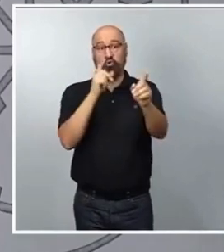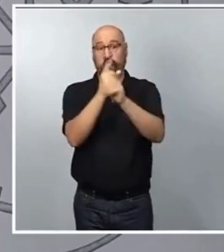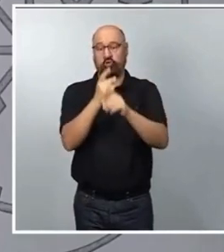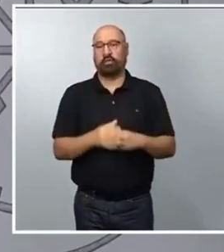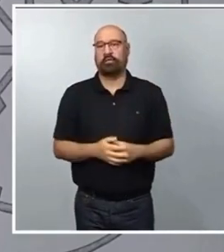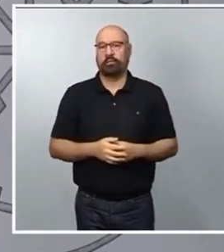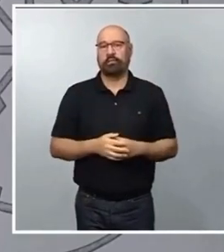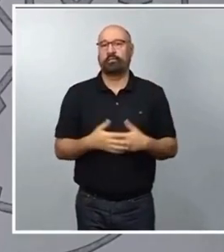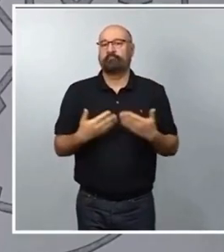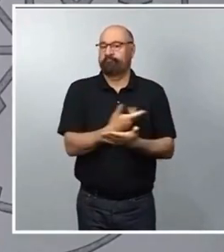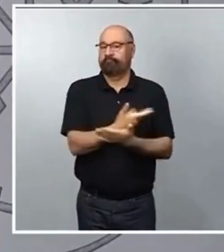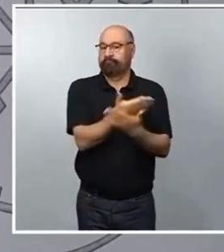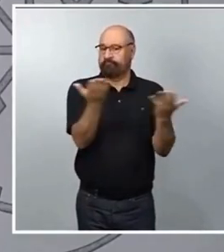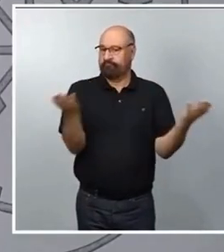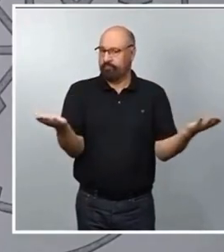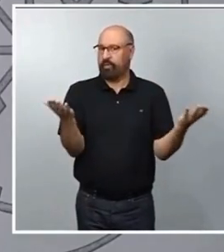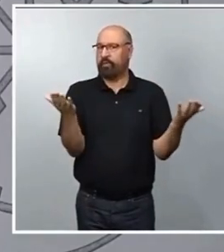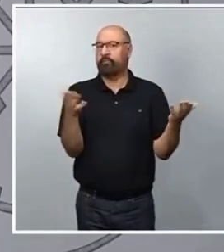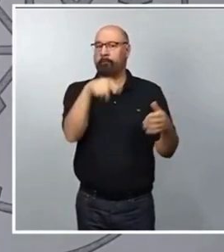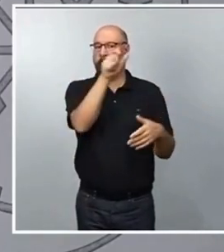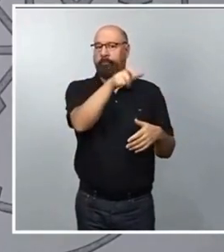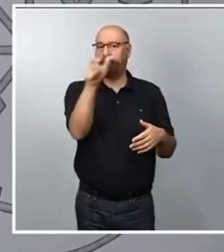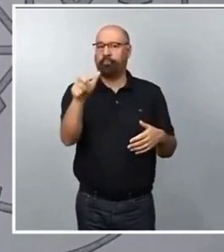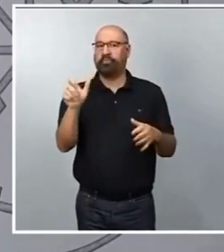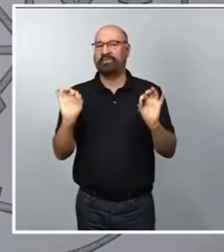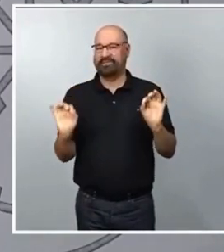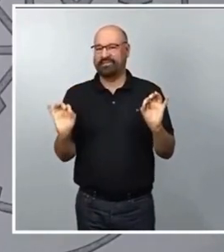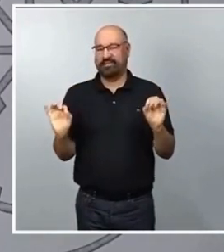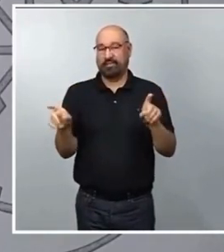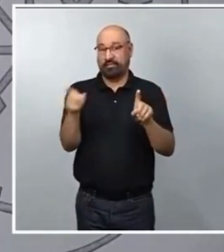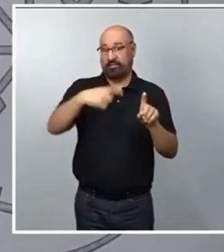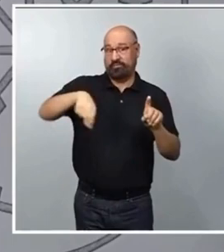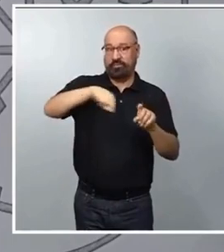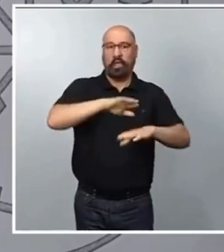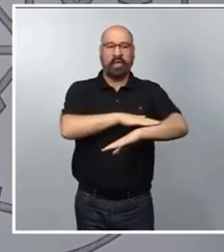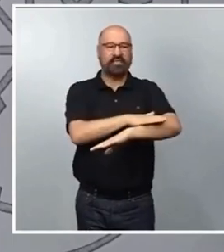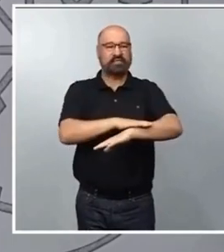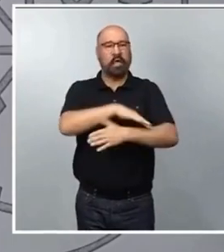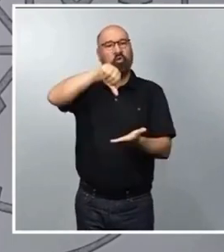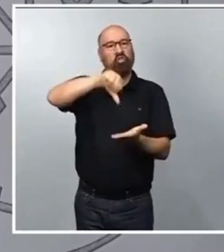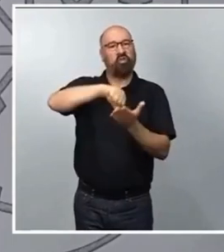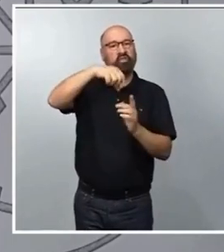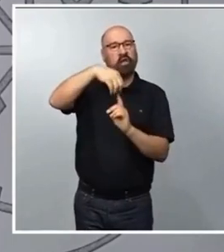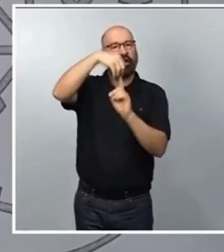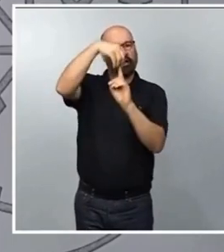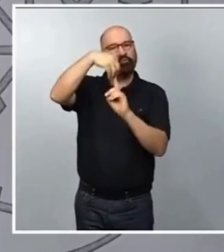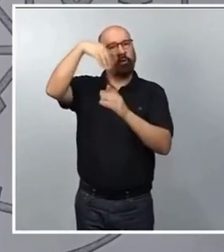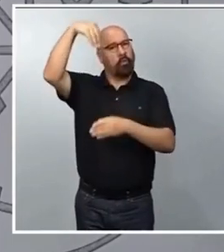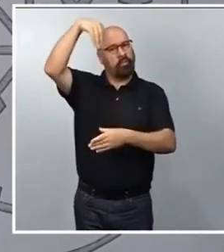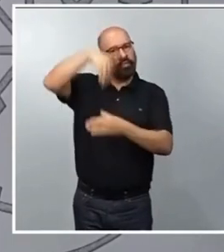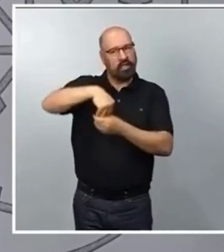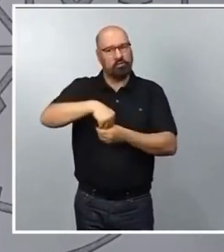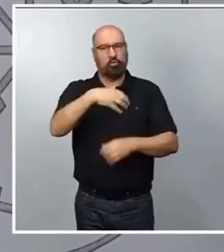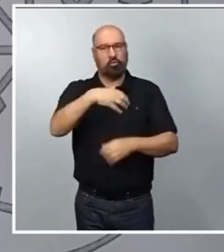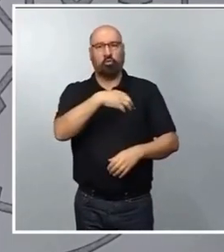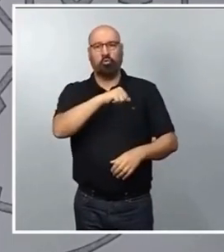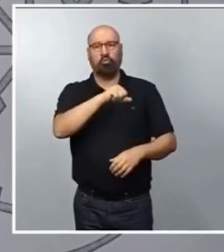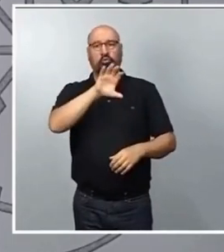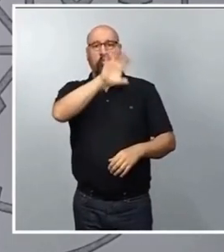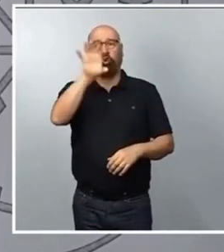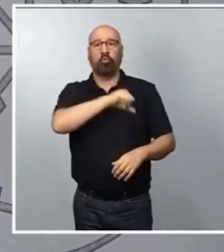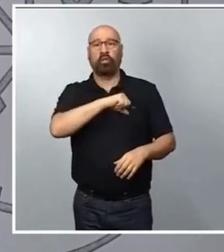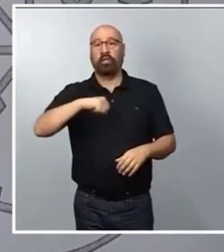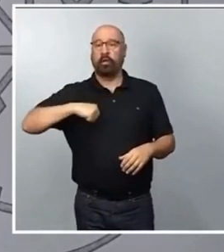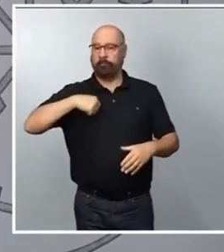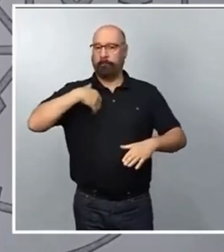el menoscabo y la invasión en el ámbito regulatorio del Estado en lo que se refiere a materias de regulación y bases y coordinación